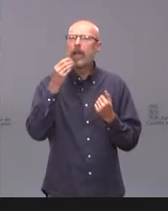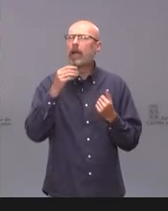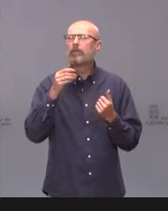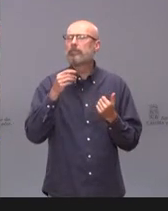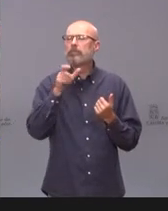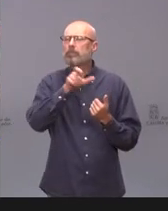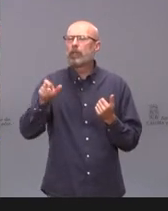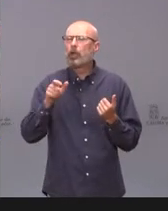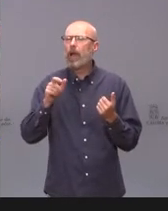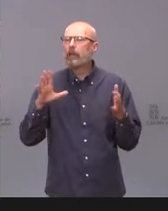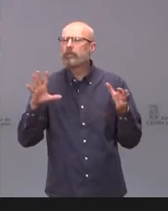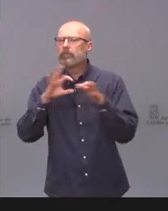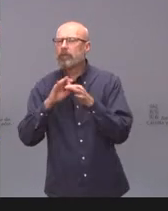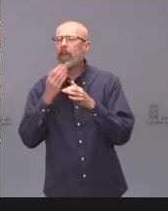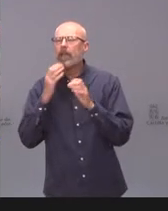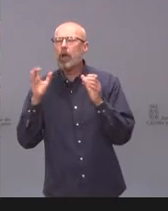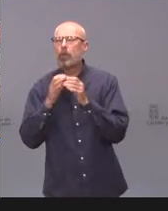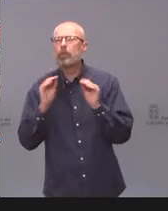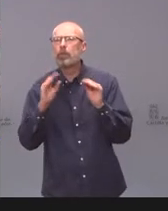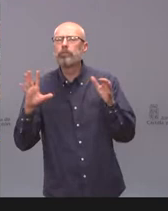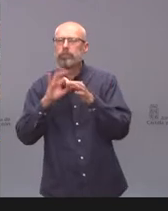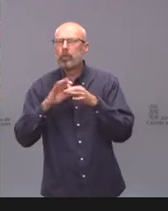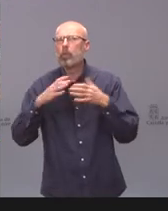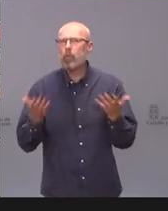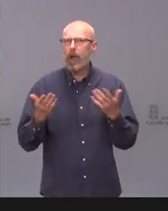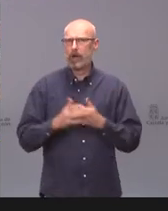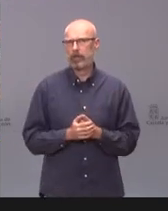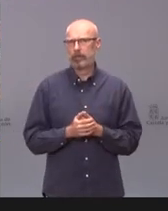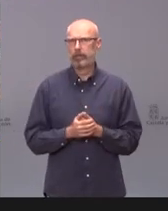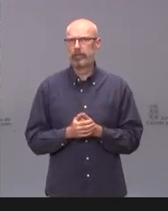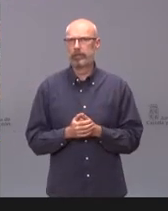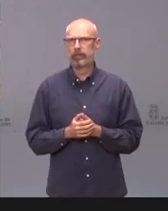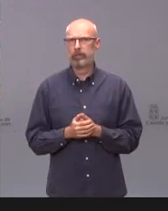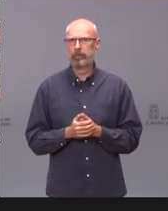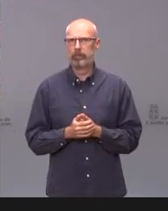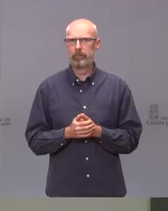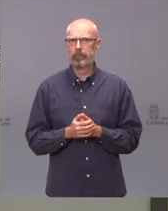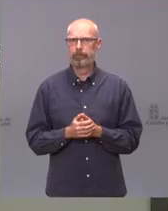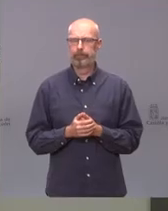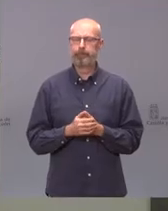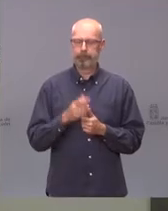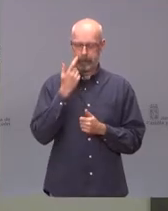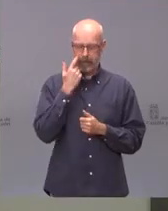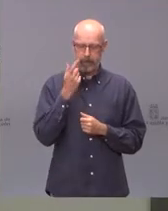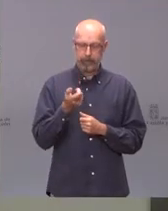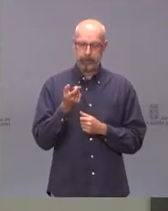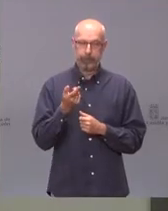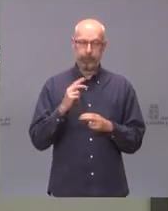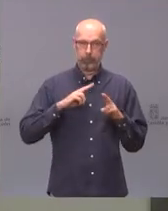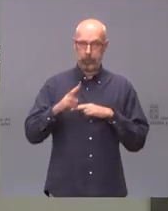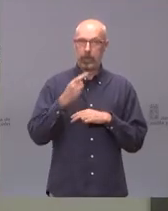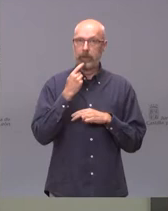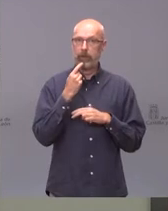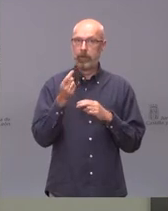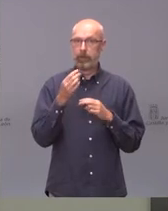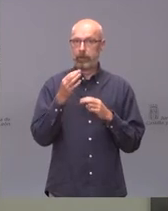o qué grupo de edad debe ser el principal objetivo con la nueva vacuna? Muchas gracias. En relación a los datos, esto si